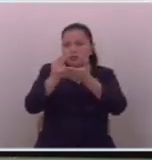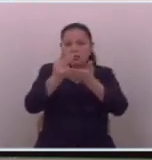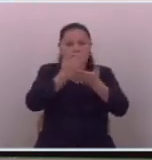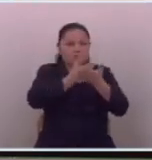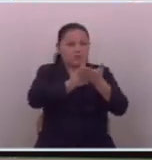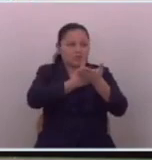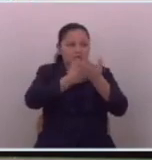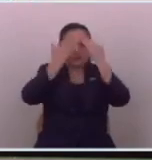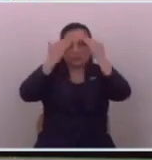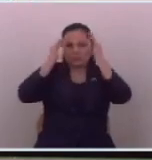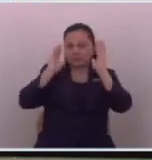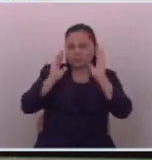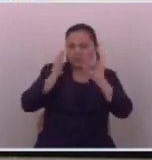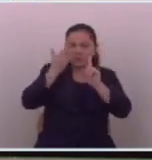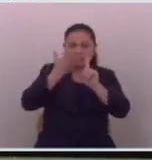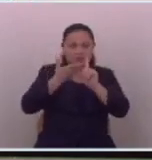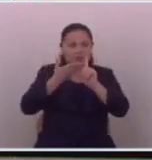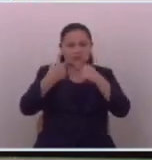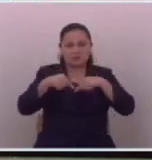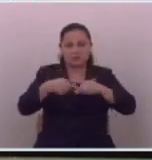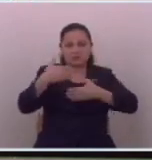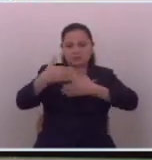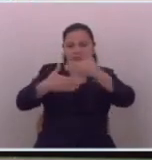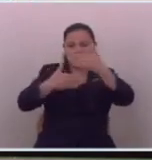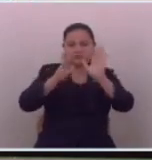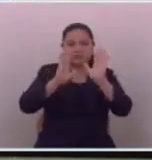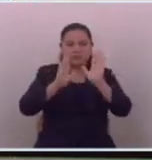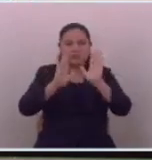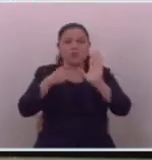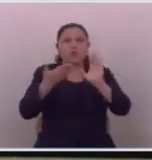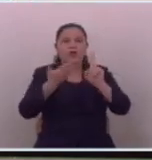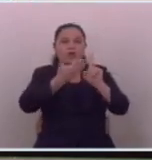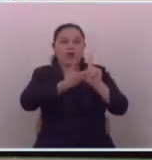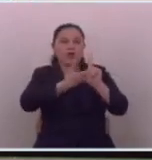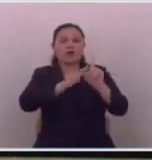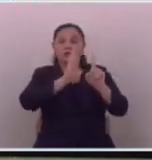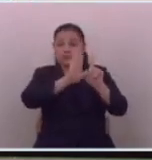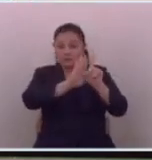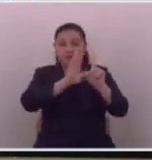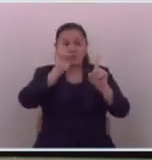culpable no sé si todavía estará procesado pero la causa fue esa